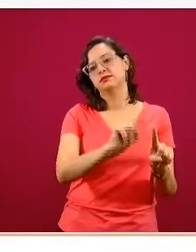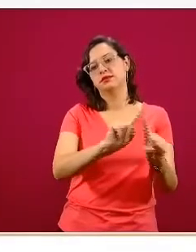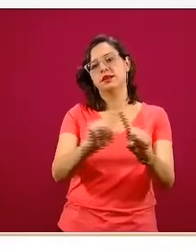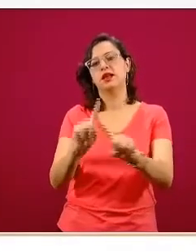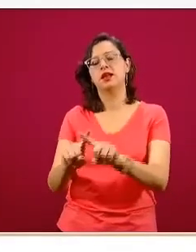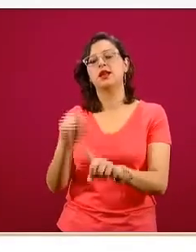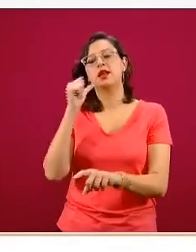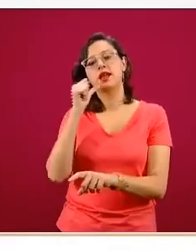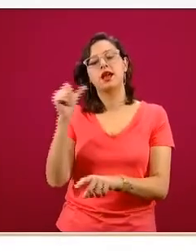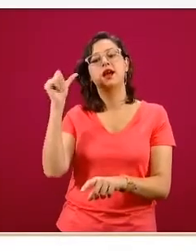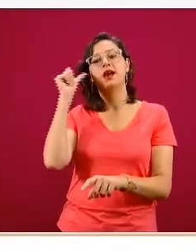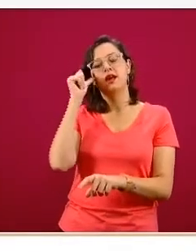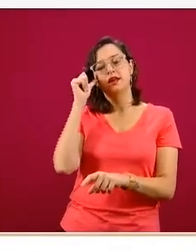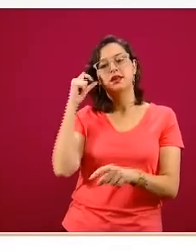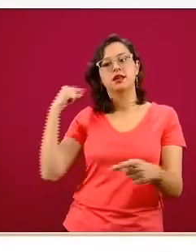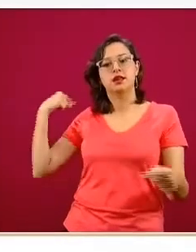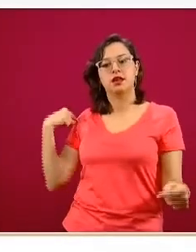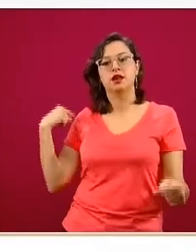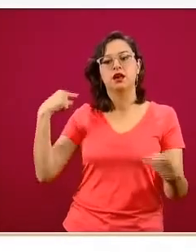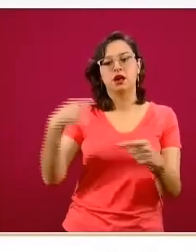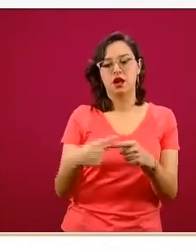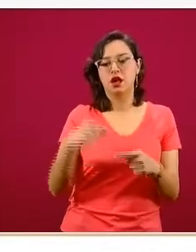desde las 00 horas hasta las 23.59,